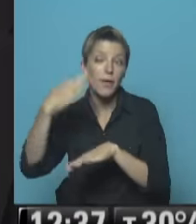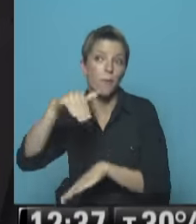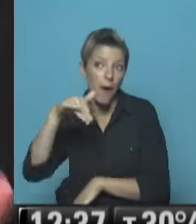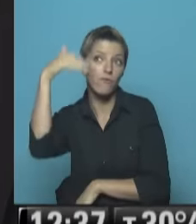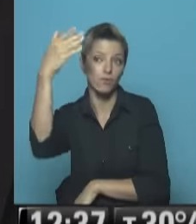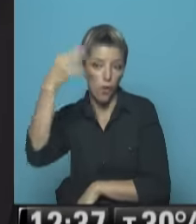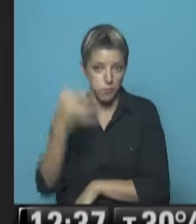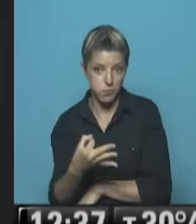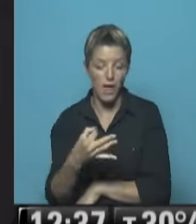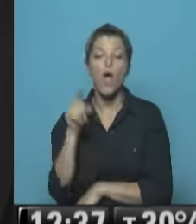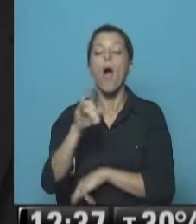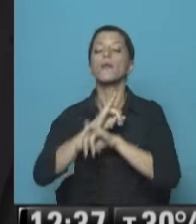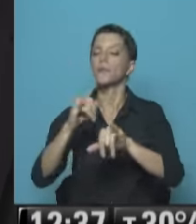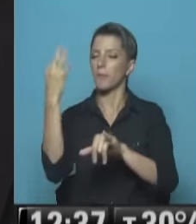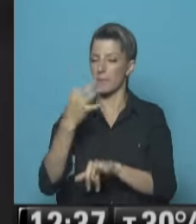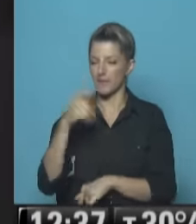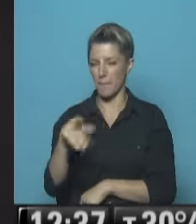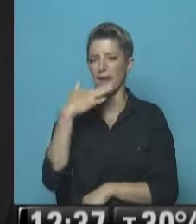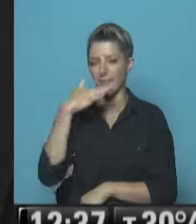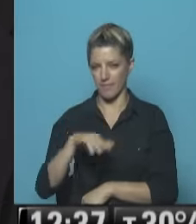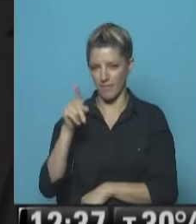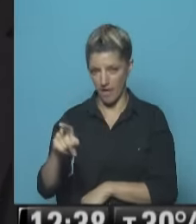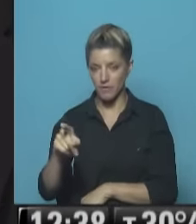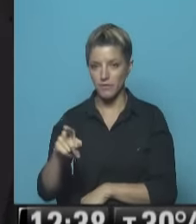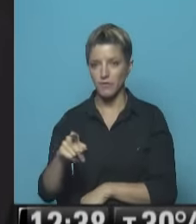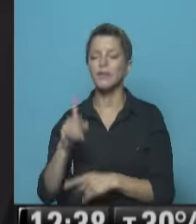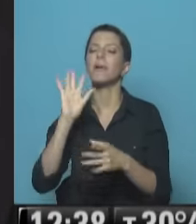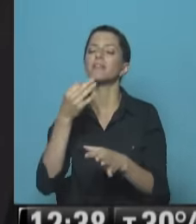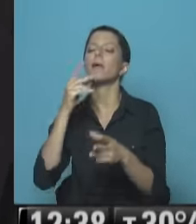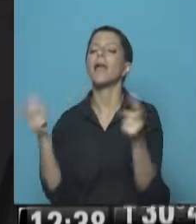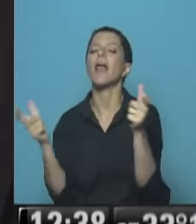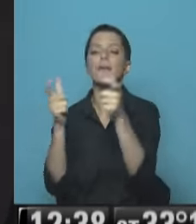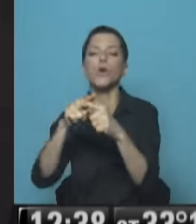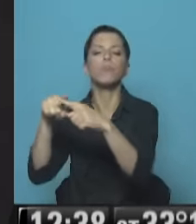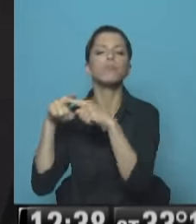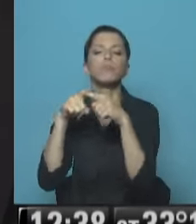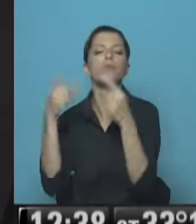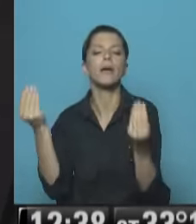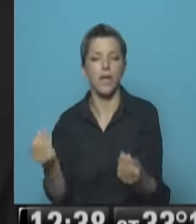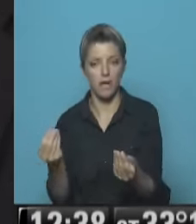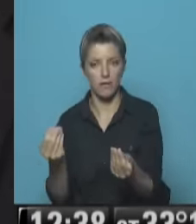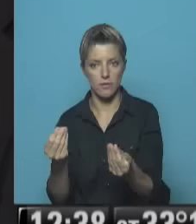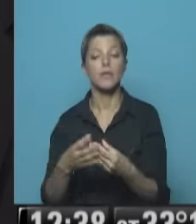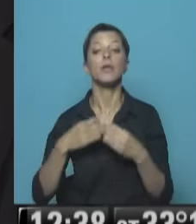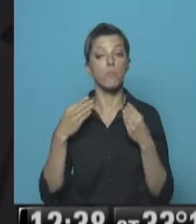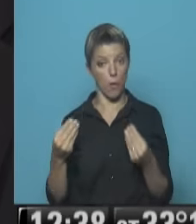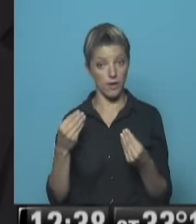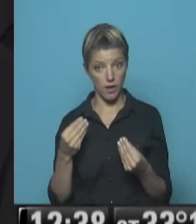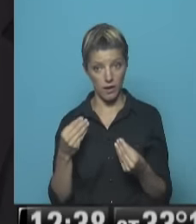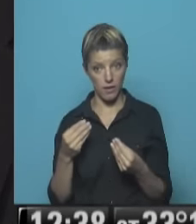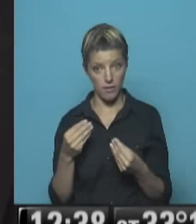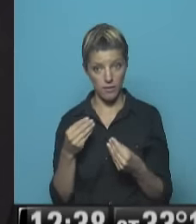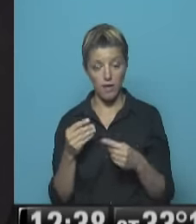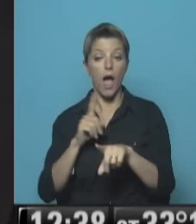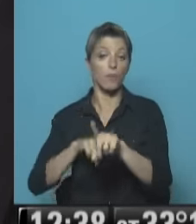de un informe cuál es el contenido de este debate Qué es lo que se discute en estas cumbres climáticas Y por qué, a pesar de tan